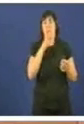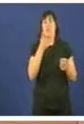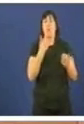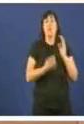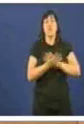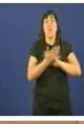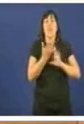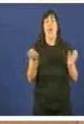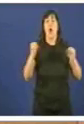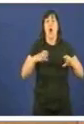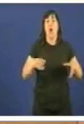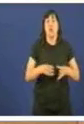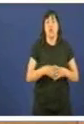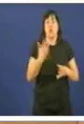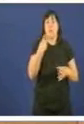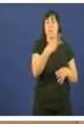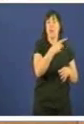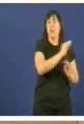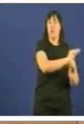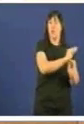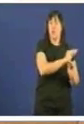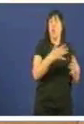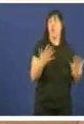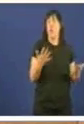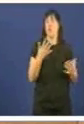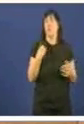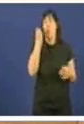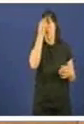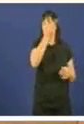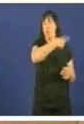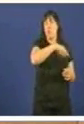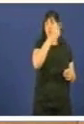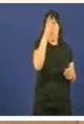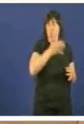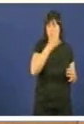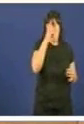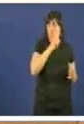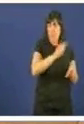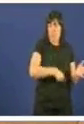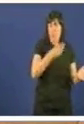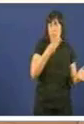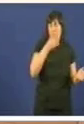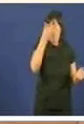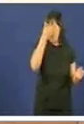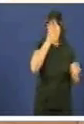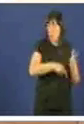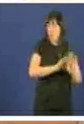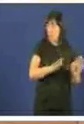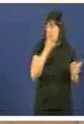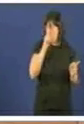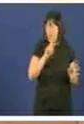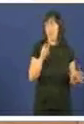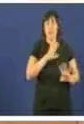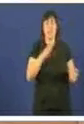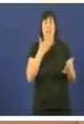suscrito polo goberno bipartito. Probablemente, vostedes nin xiquera saiba o que firmaba ese goberno. Máis nada, moitas gracias. Moitas